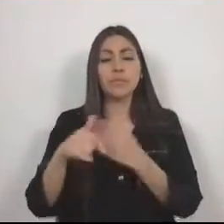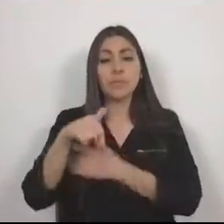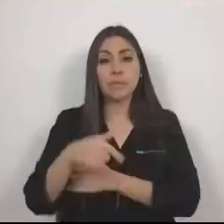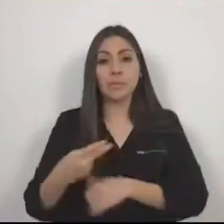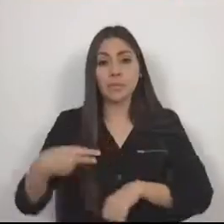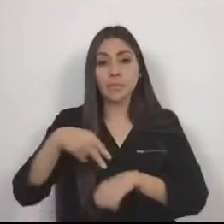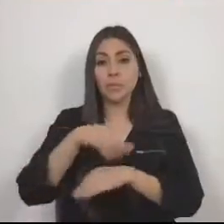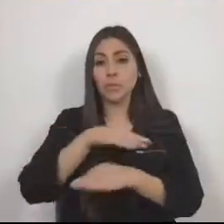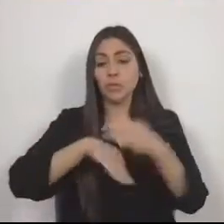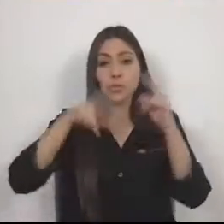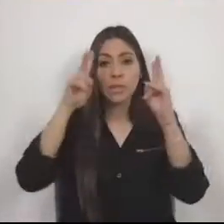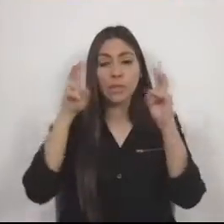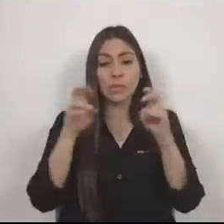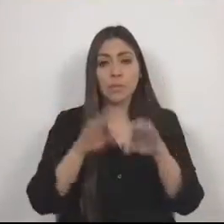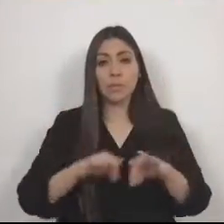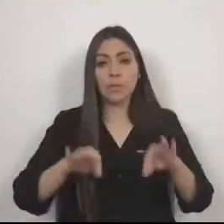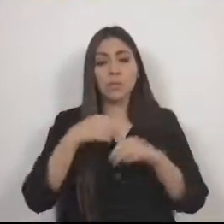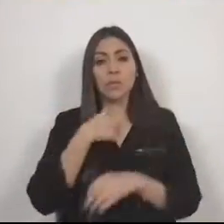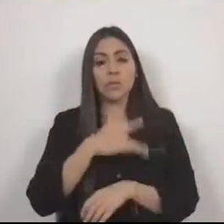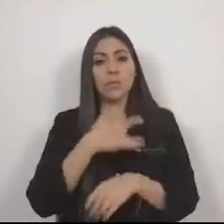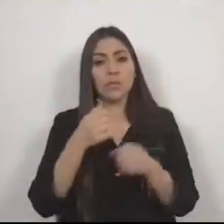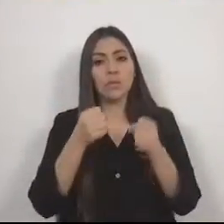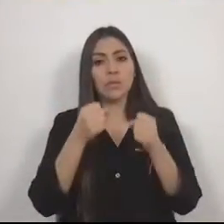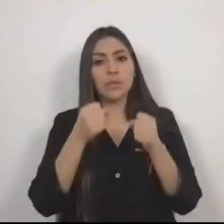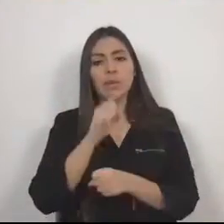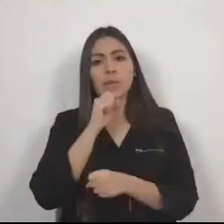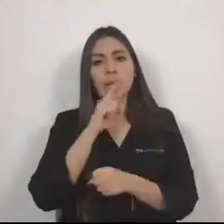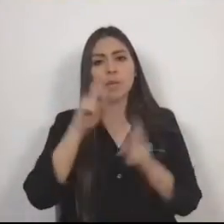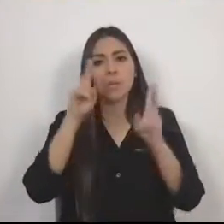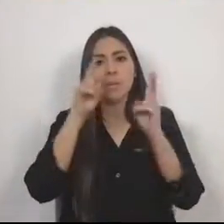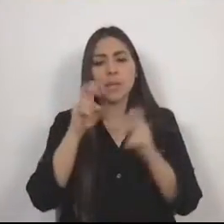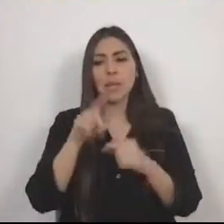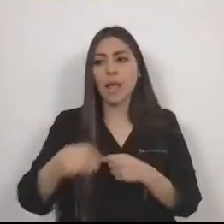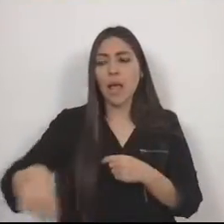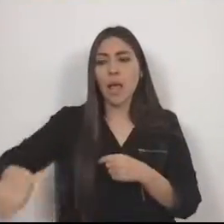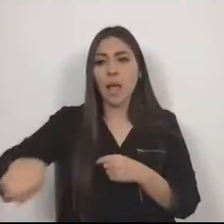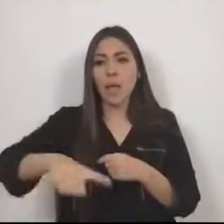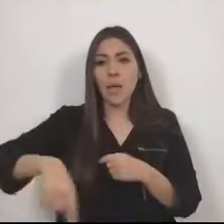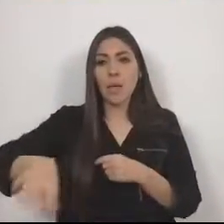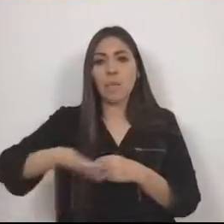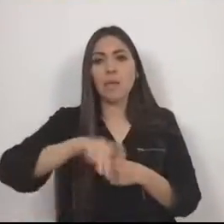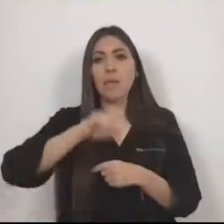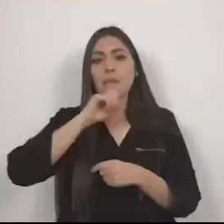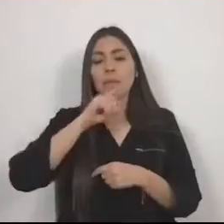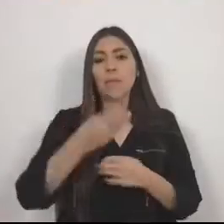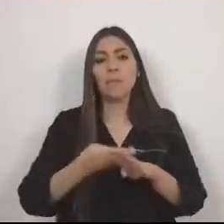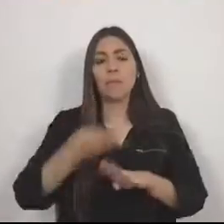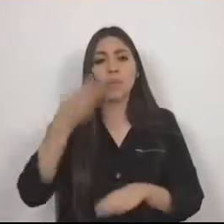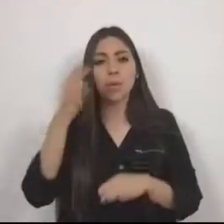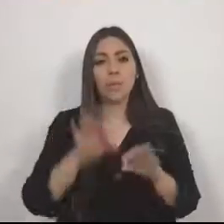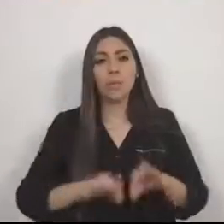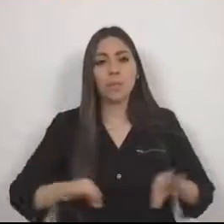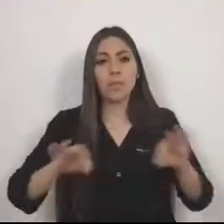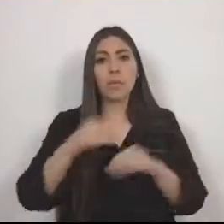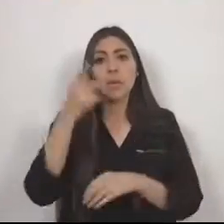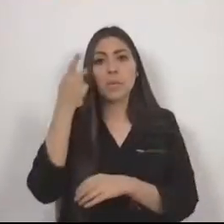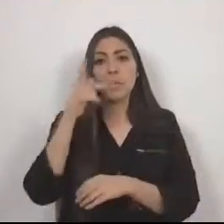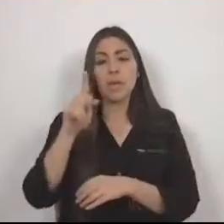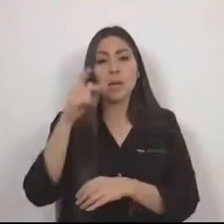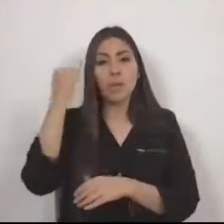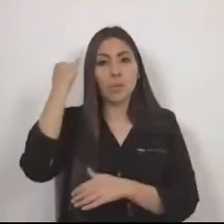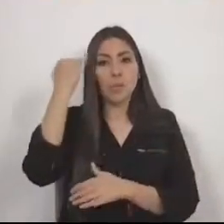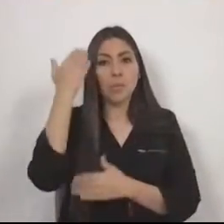y segura estoy que también los temas que se discuten abajo en el pleno también son de suma importancia, pero las iniciativas